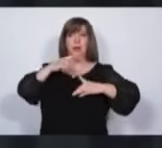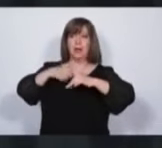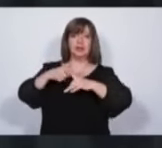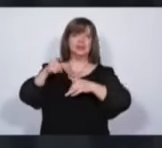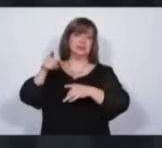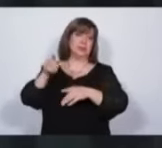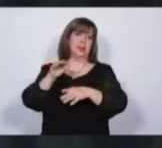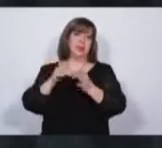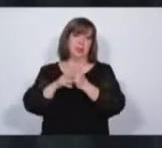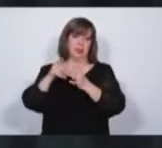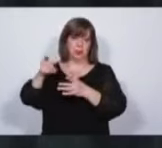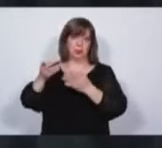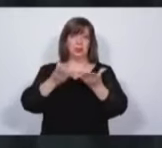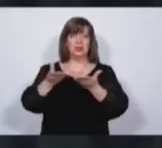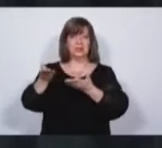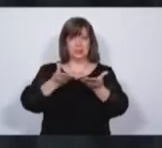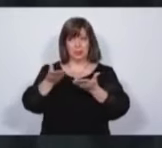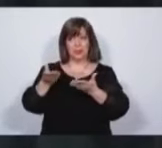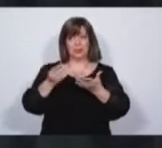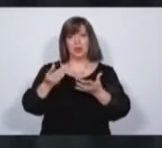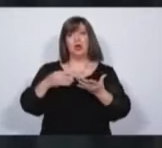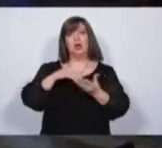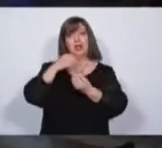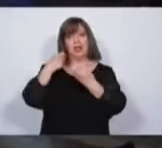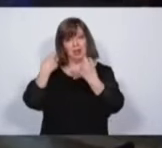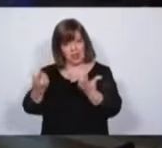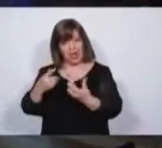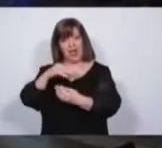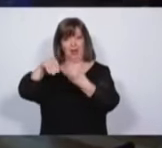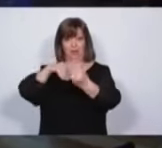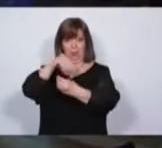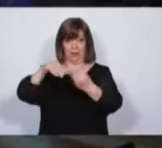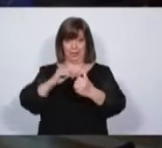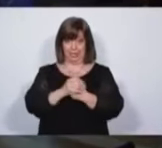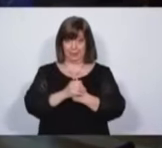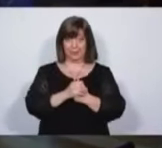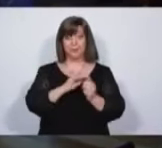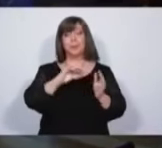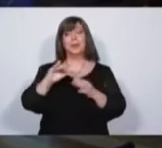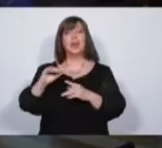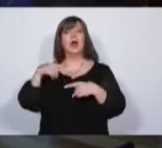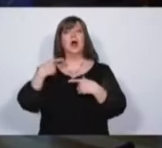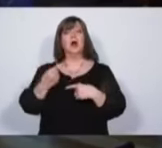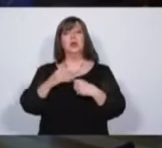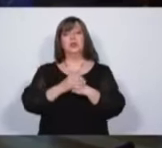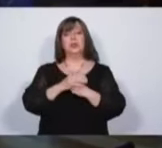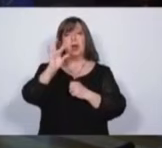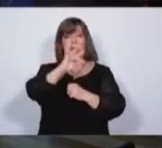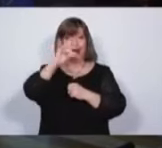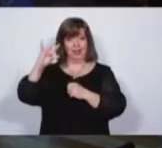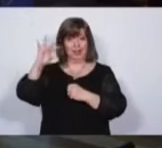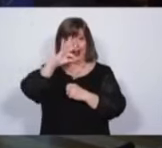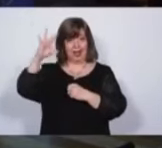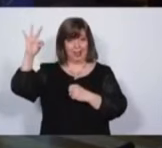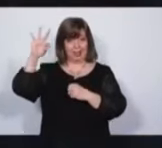necesidades como al servicio vital que le dan a nuestras familias. Muchas gracias, candidato. Tiene la palabra el Frente Elegí.